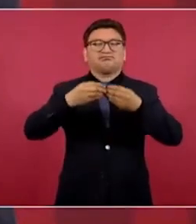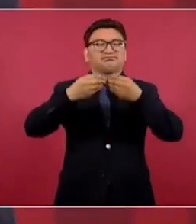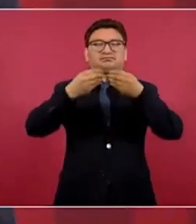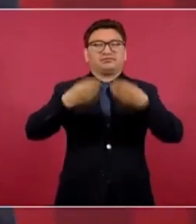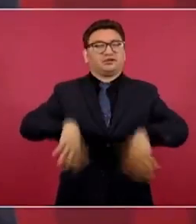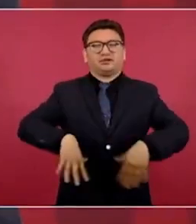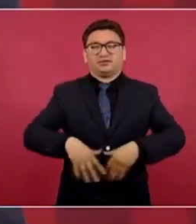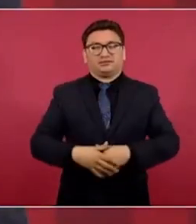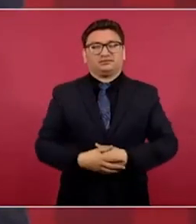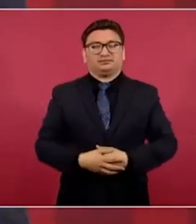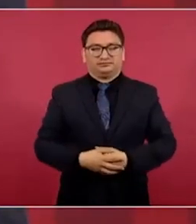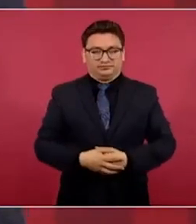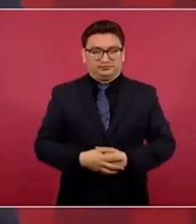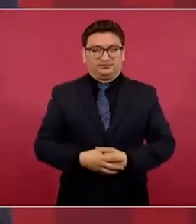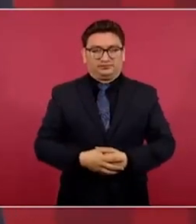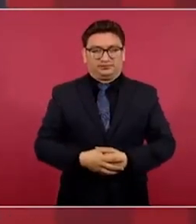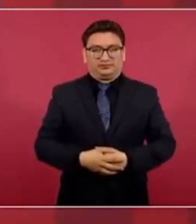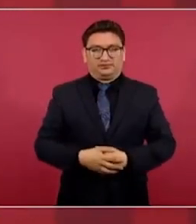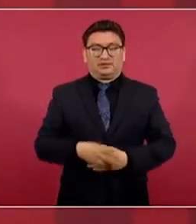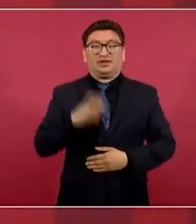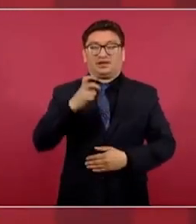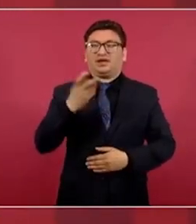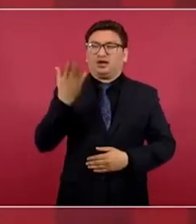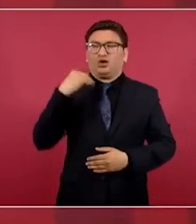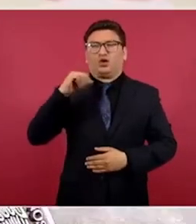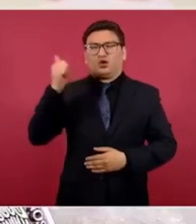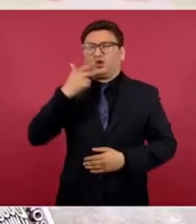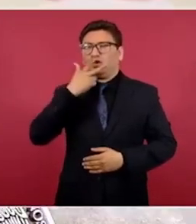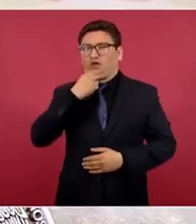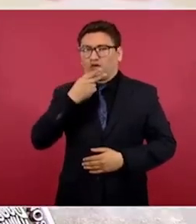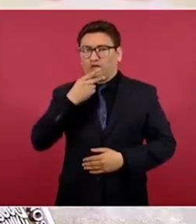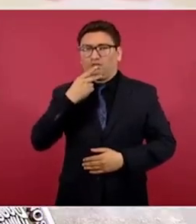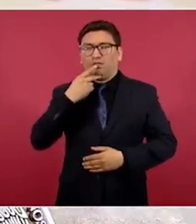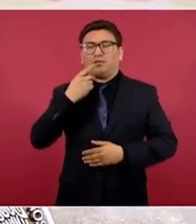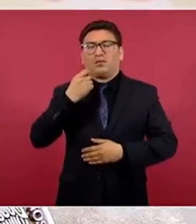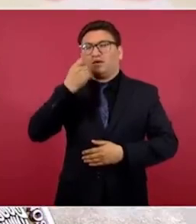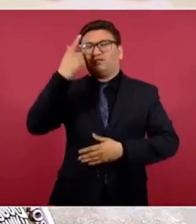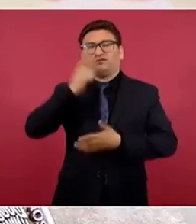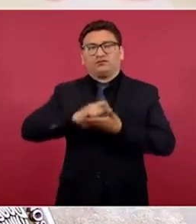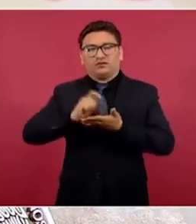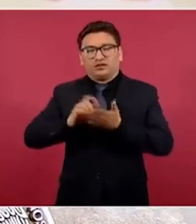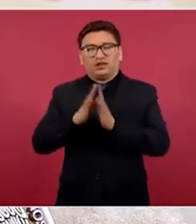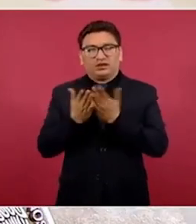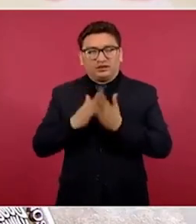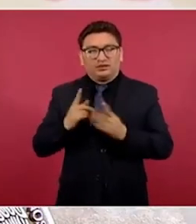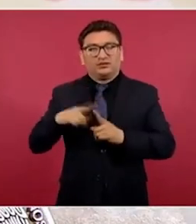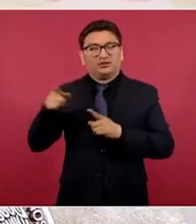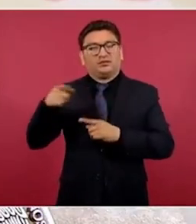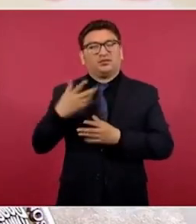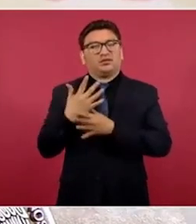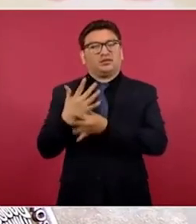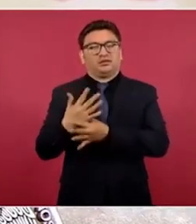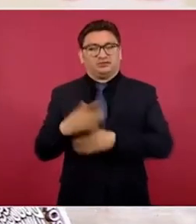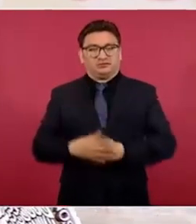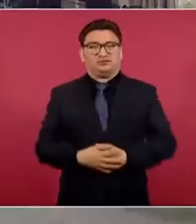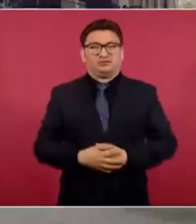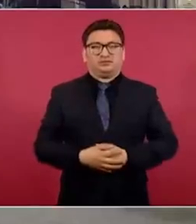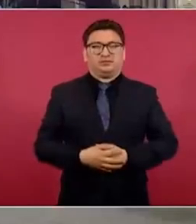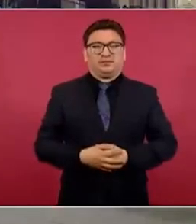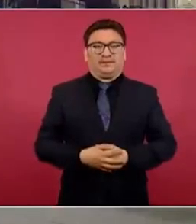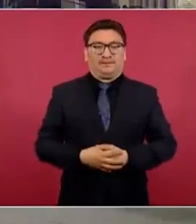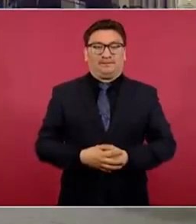Eso decía un crítico literario, de buenos